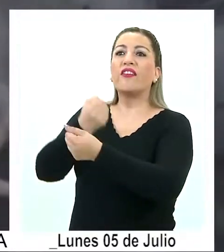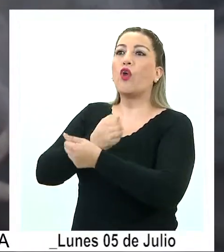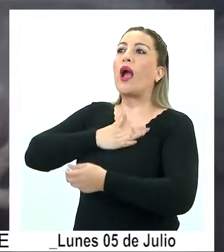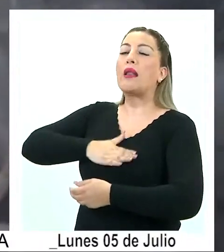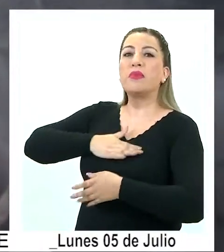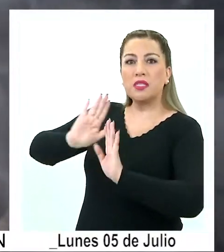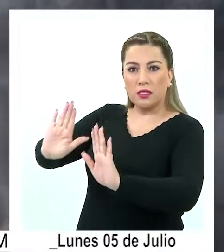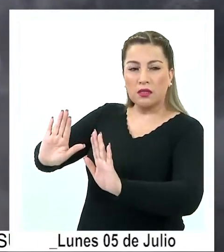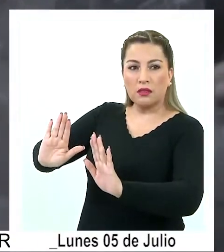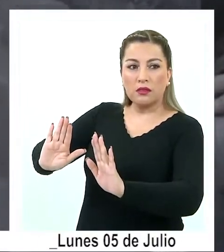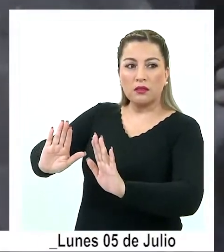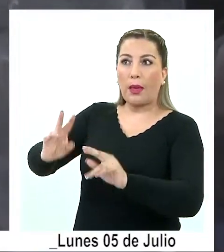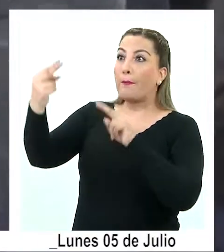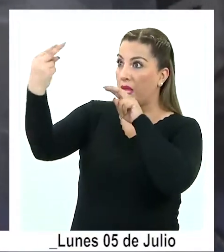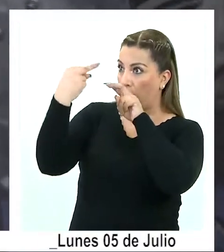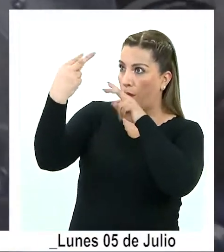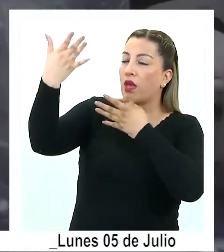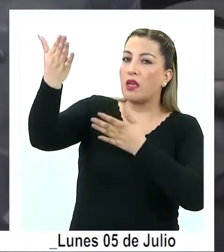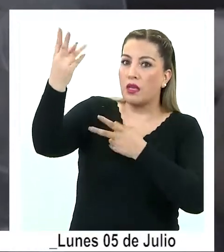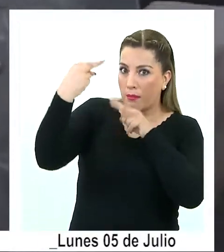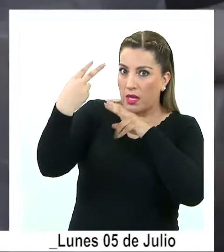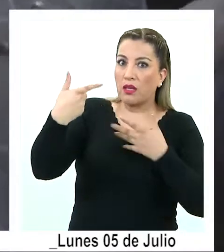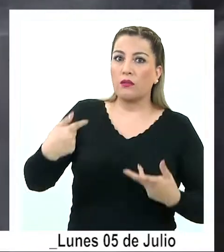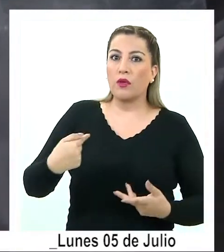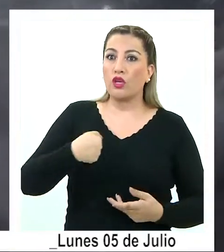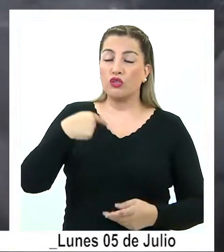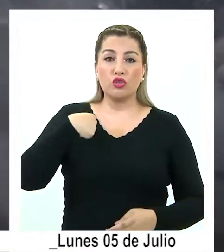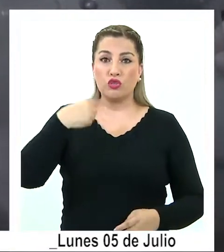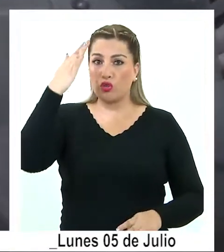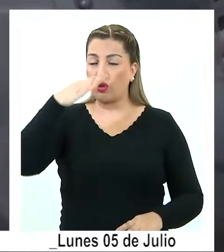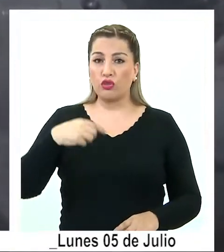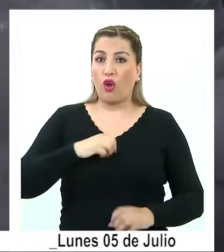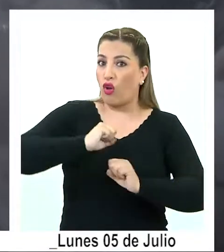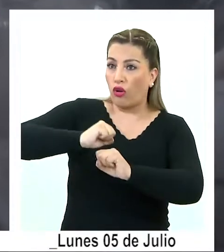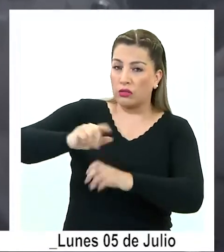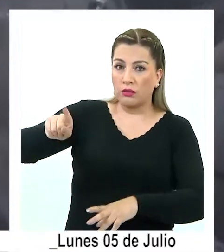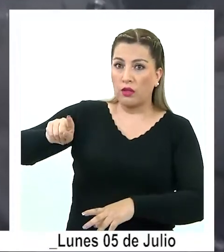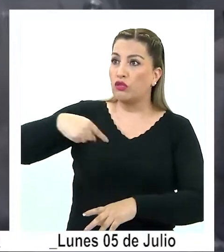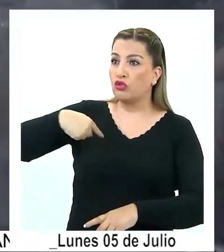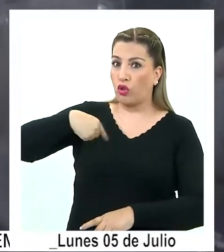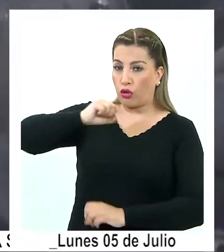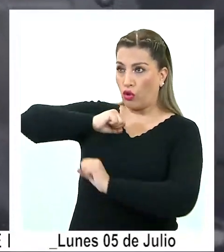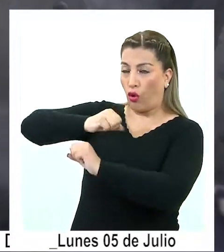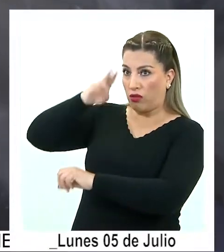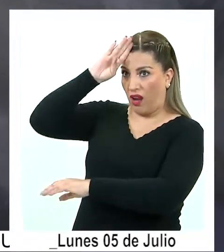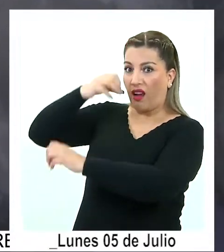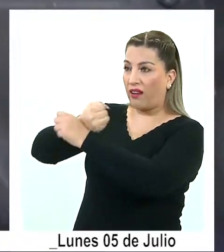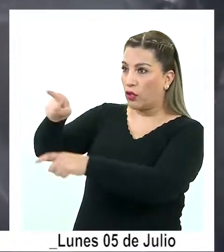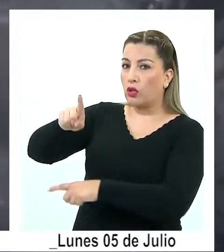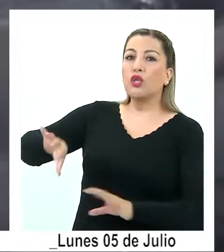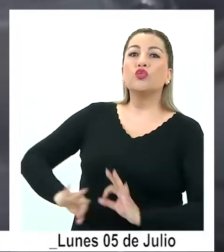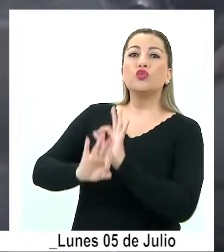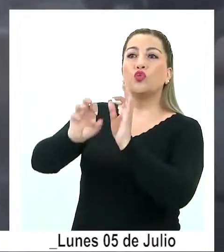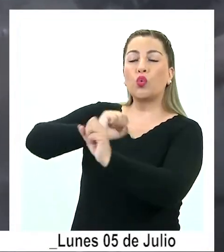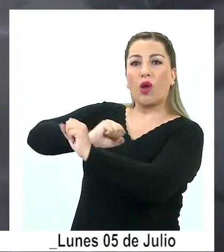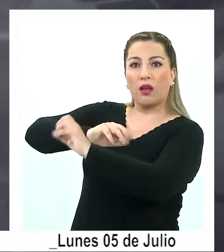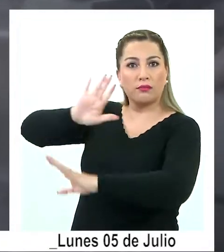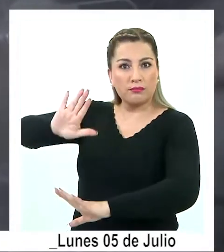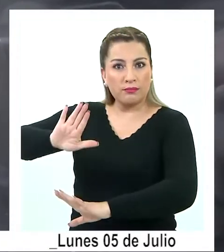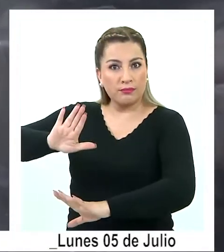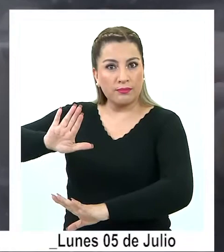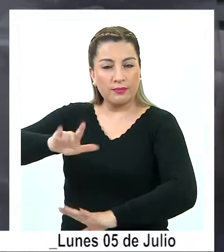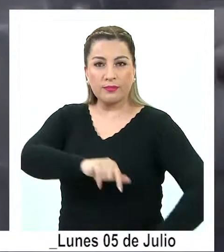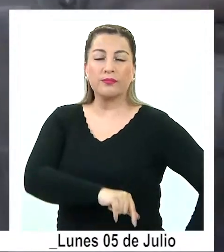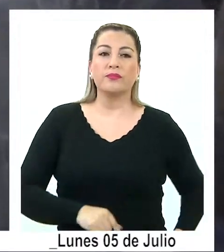Carabineros, cálmese, miran a los otros, yo no soy tu enemigo, nunca he sido el